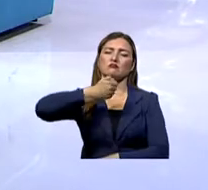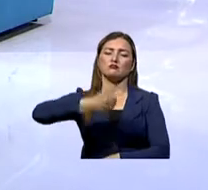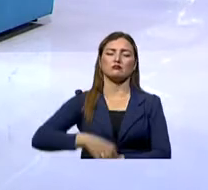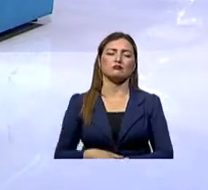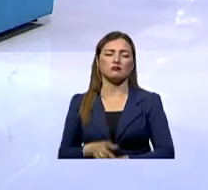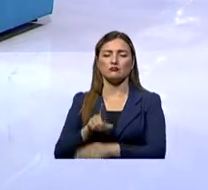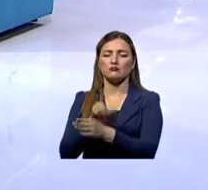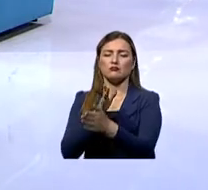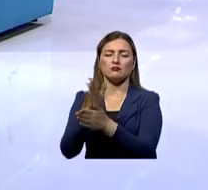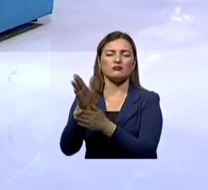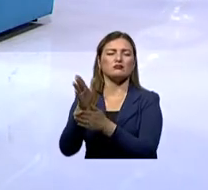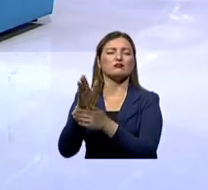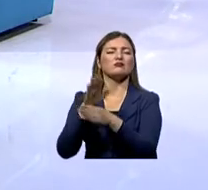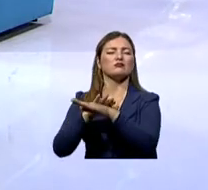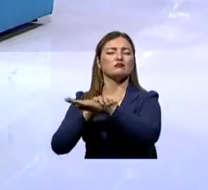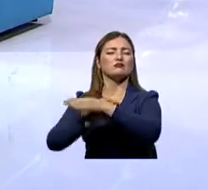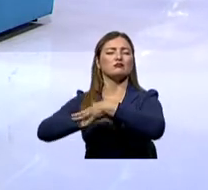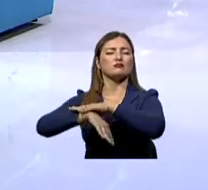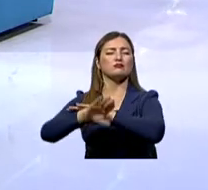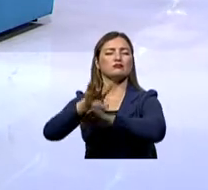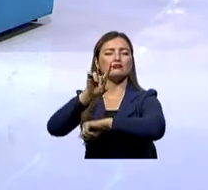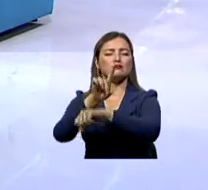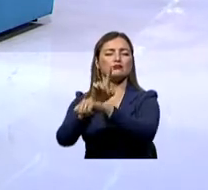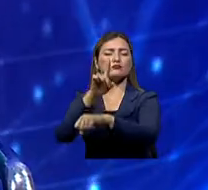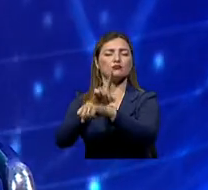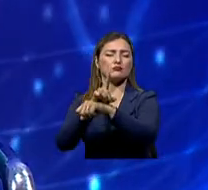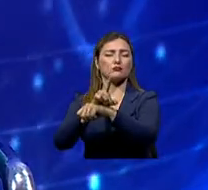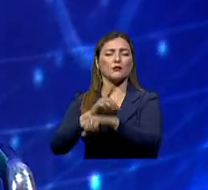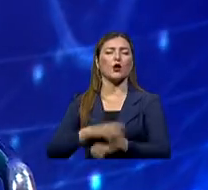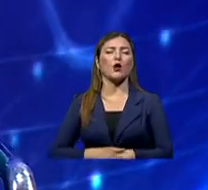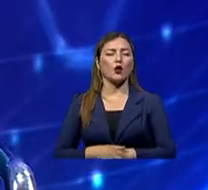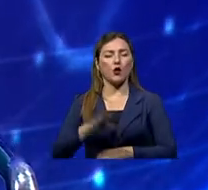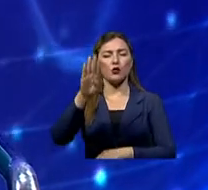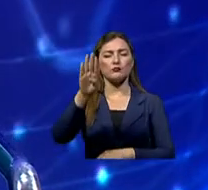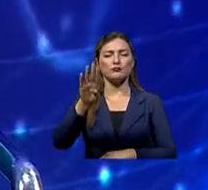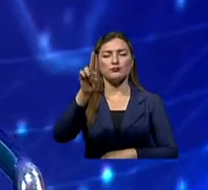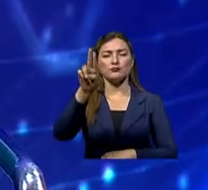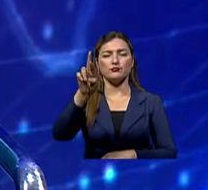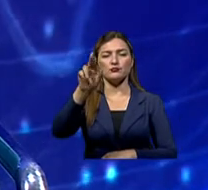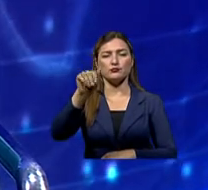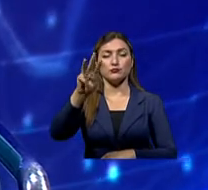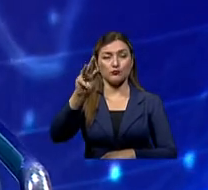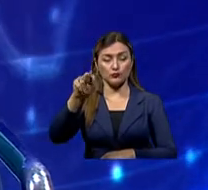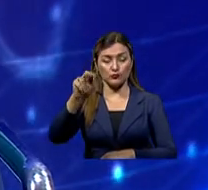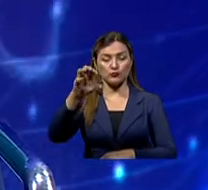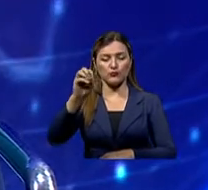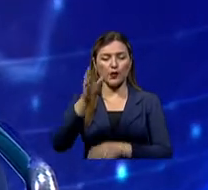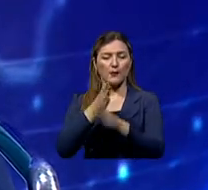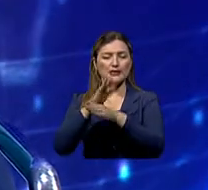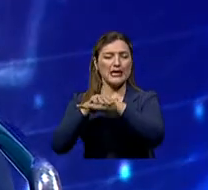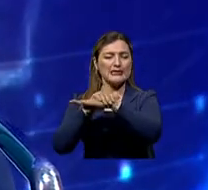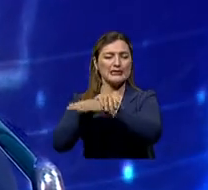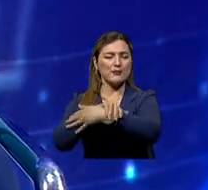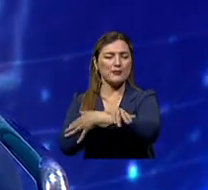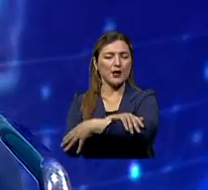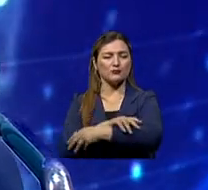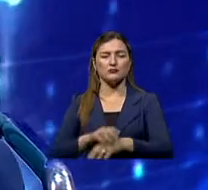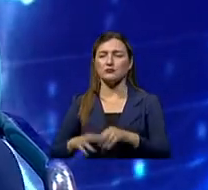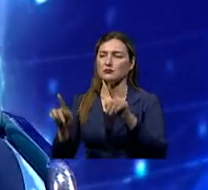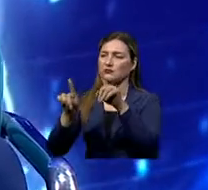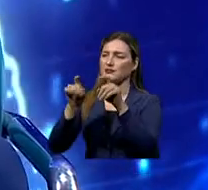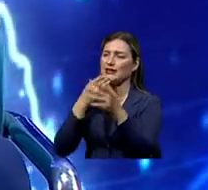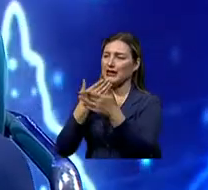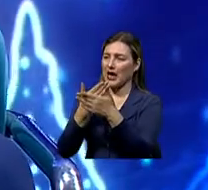nuestro colega y amigo el doctor Cristian Burbano. es dermatólogo. Cristian, muchas gracias por estar aquí. El melanoma y el cáncer de piel.